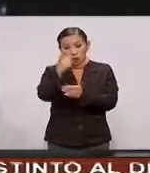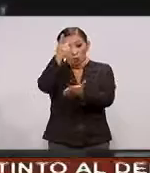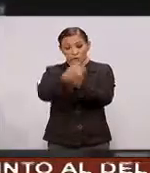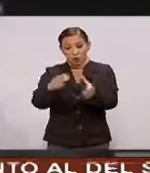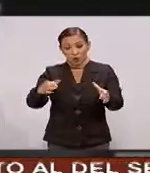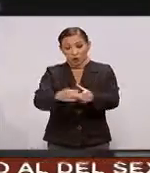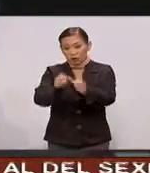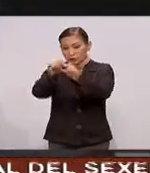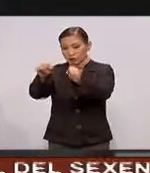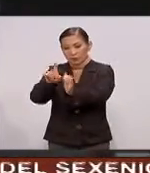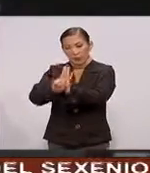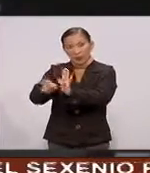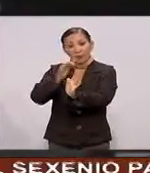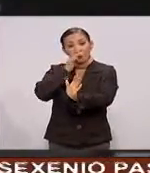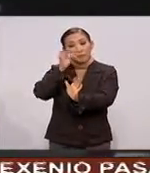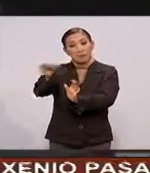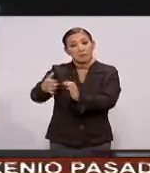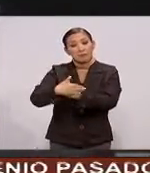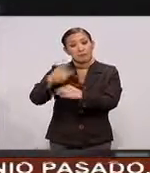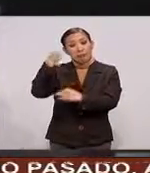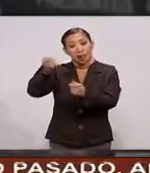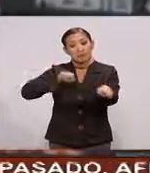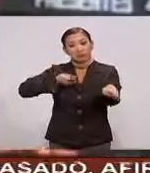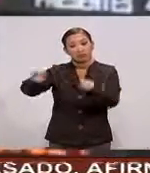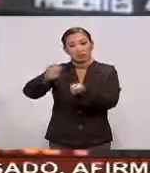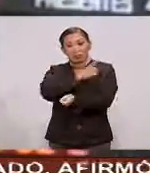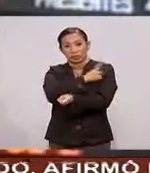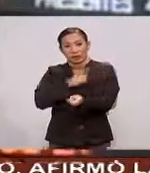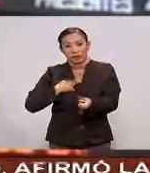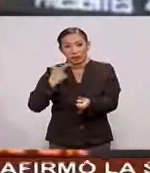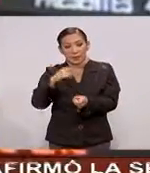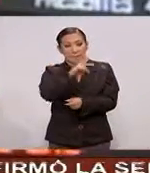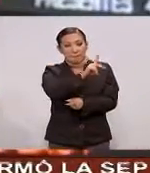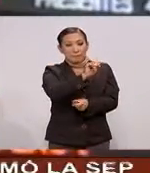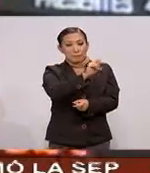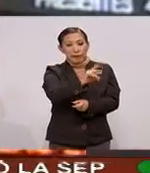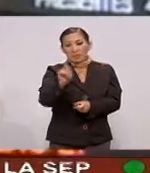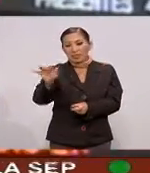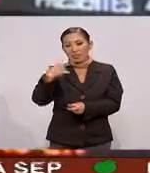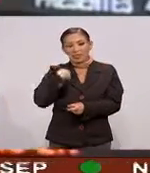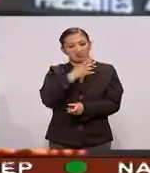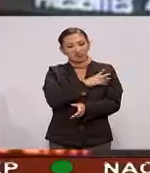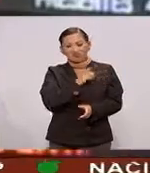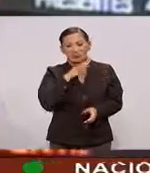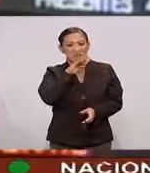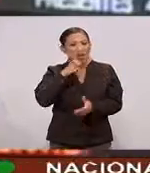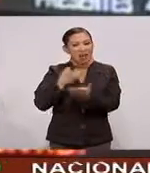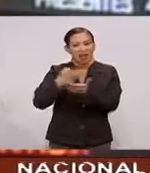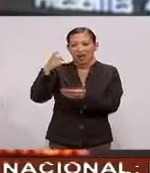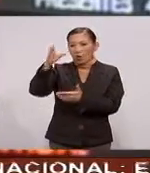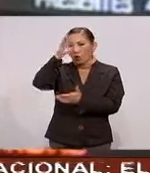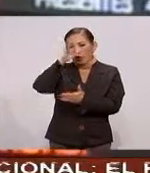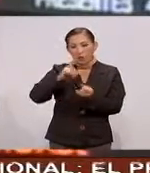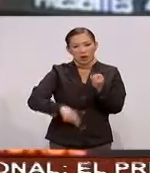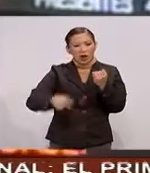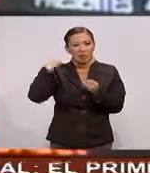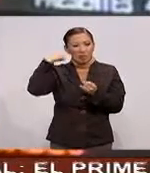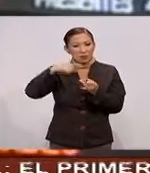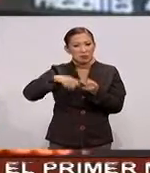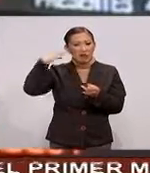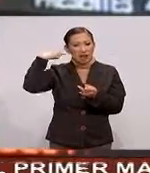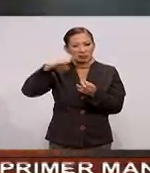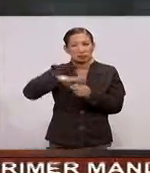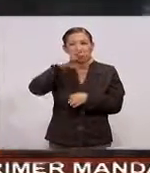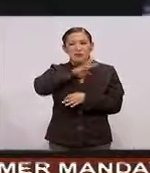Y un sistema de alertas Para controlar Los endeudamientos PAN y PRD Criticaron las deudas Adquiridas en Coahuila Tabasco y